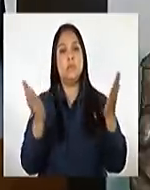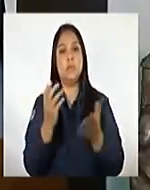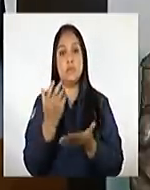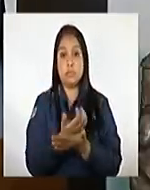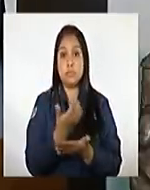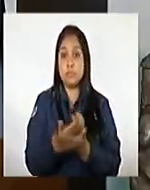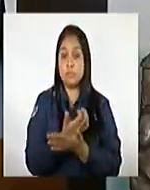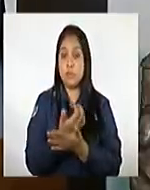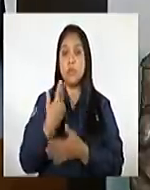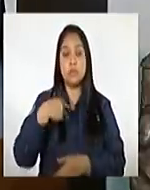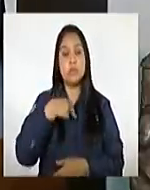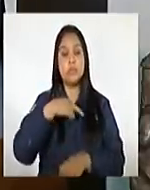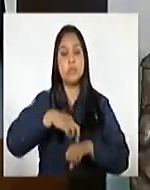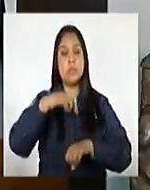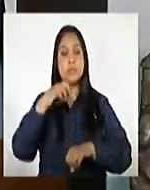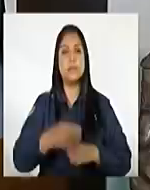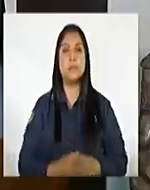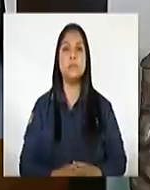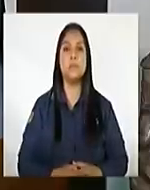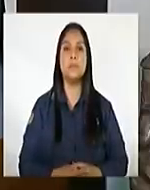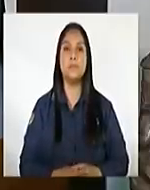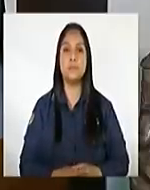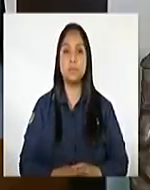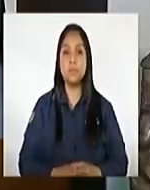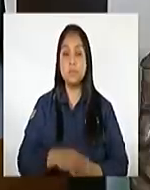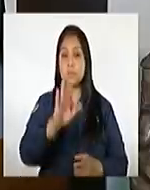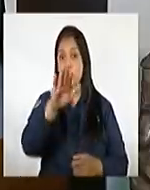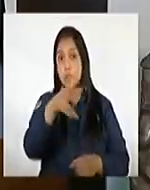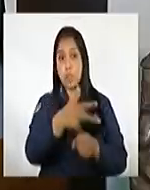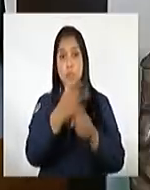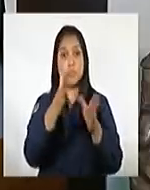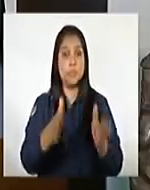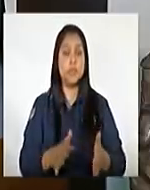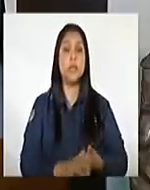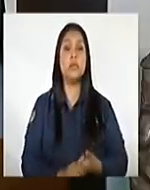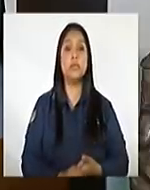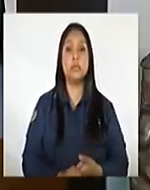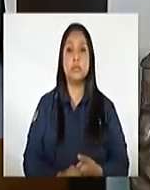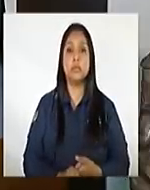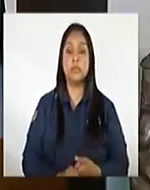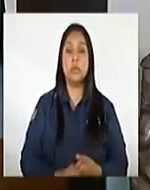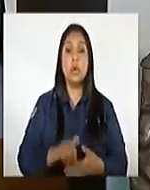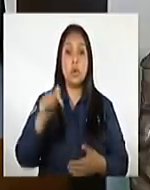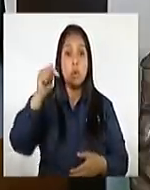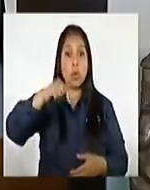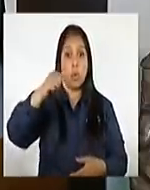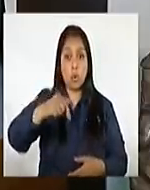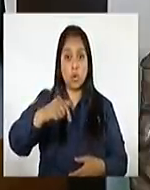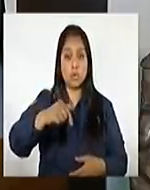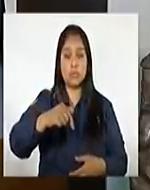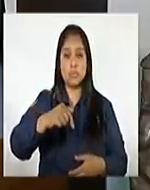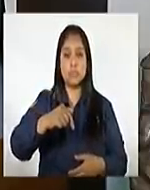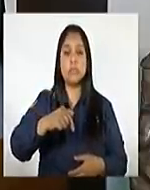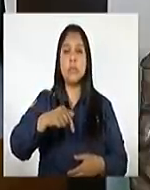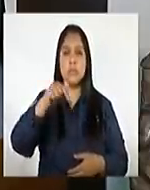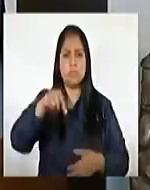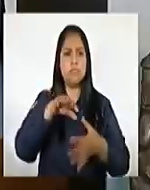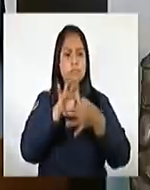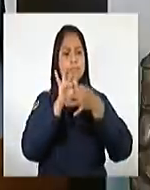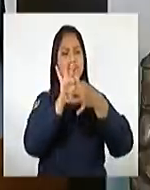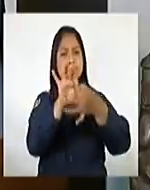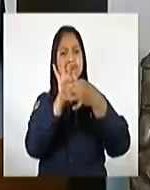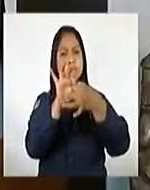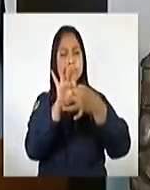económica de nuestro país. Estimados conciudadanos, hoy más que nunca, estar